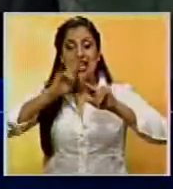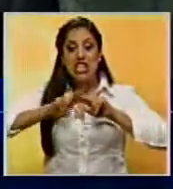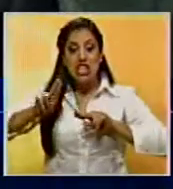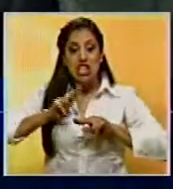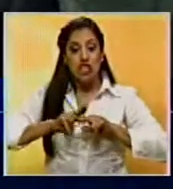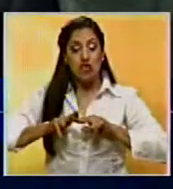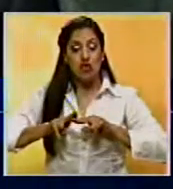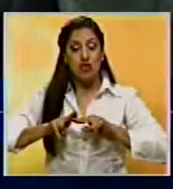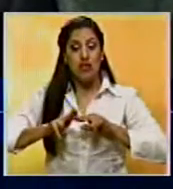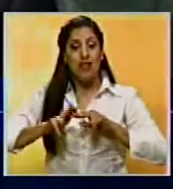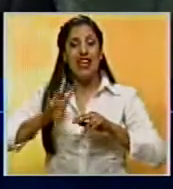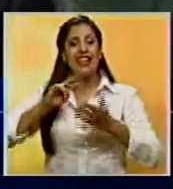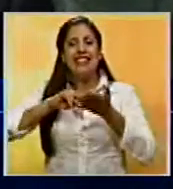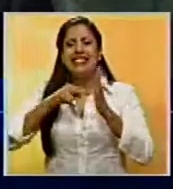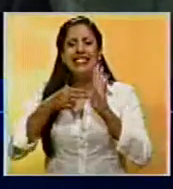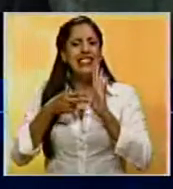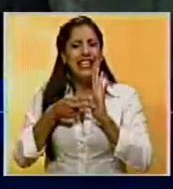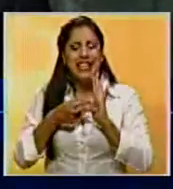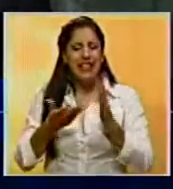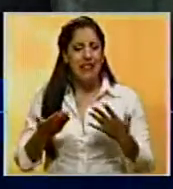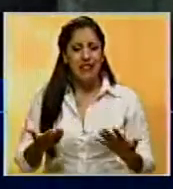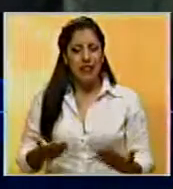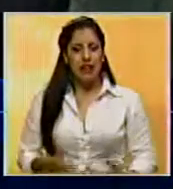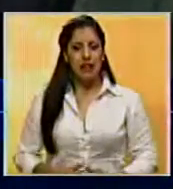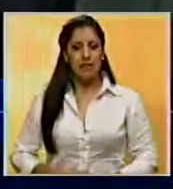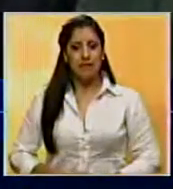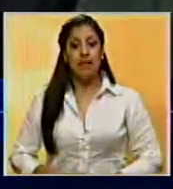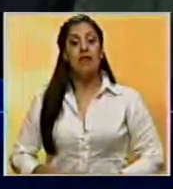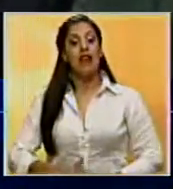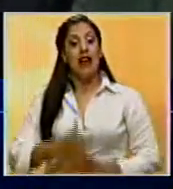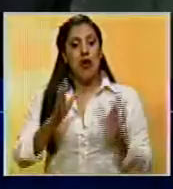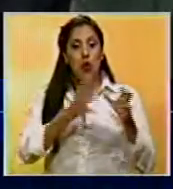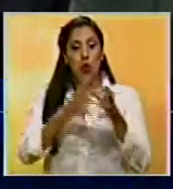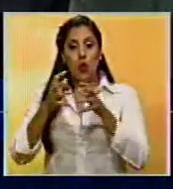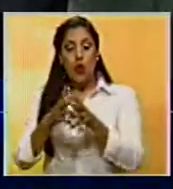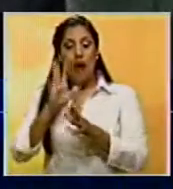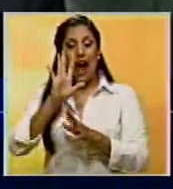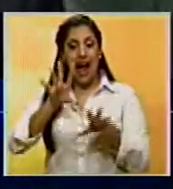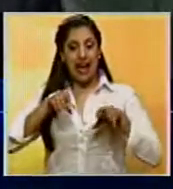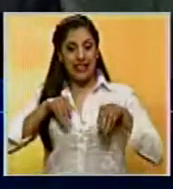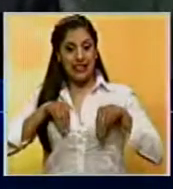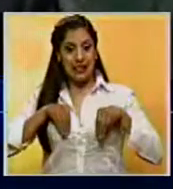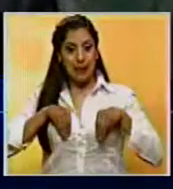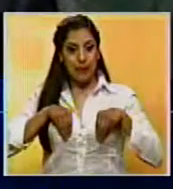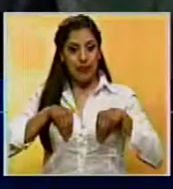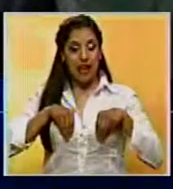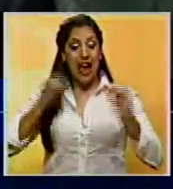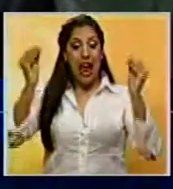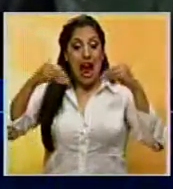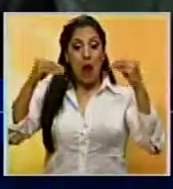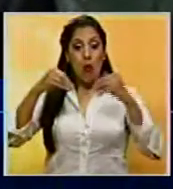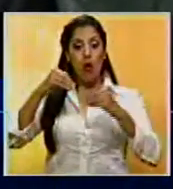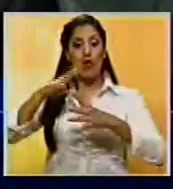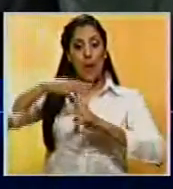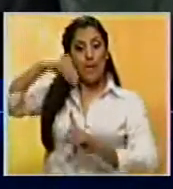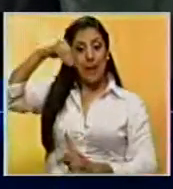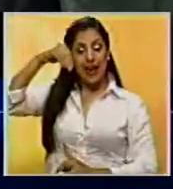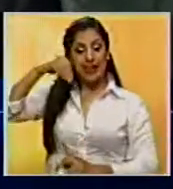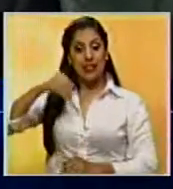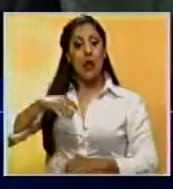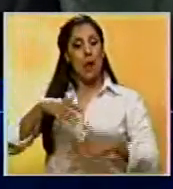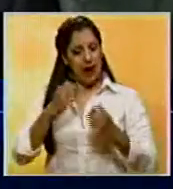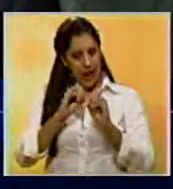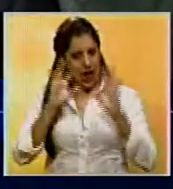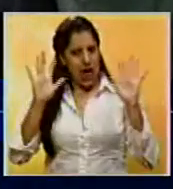que representan las partes que han adoptado el acuerdo de París. Por